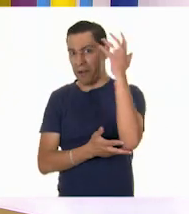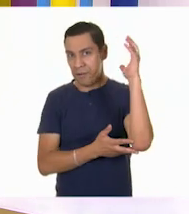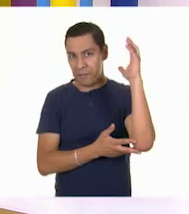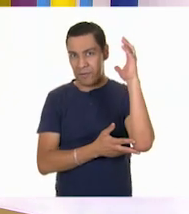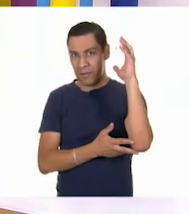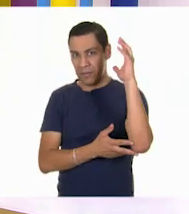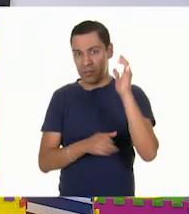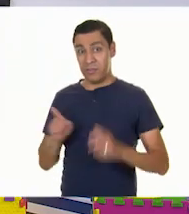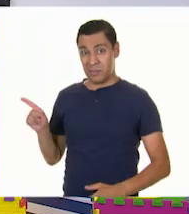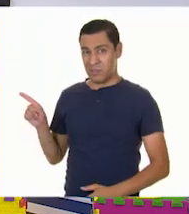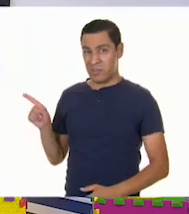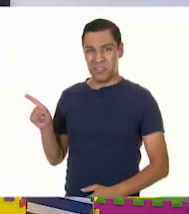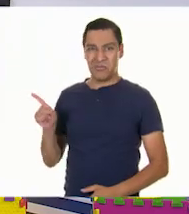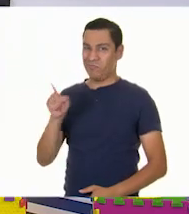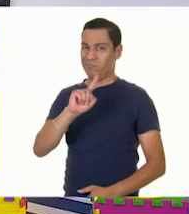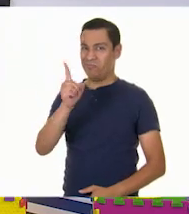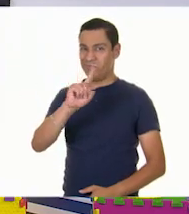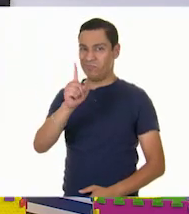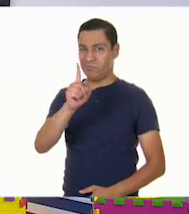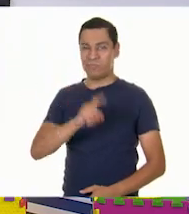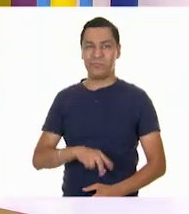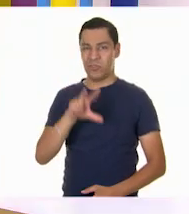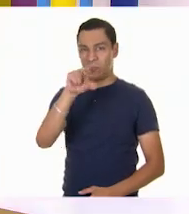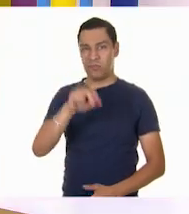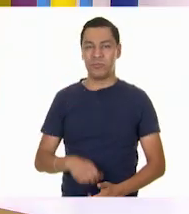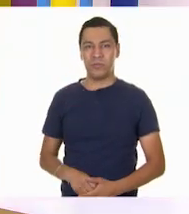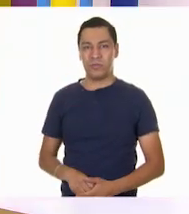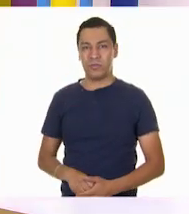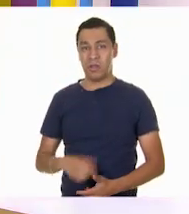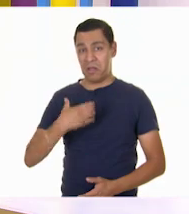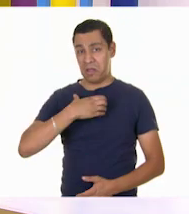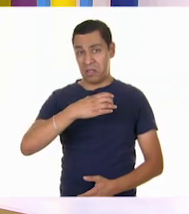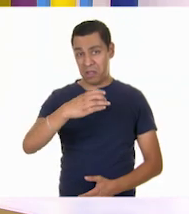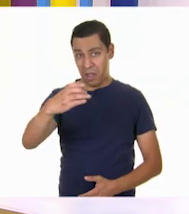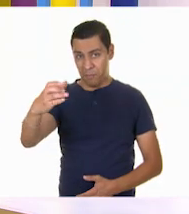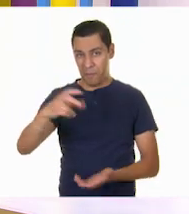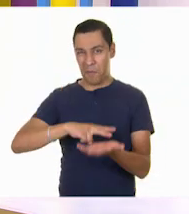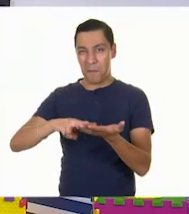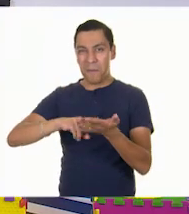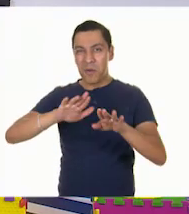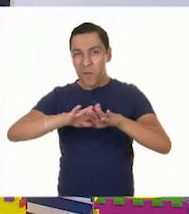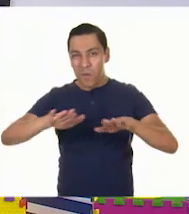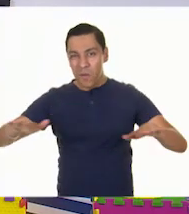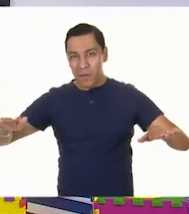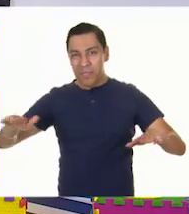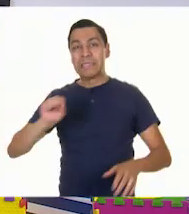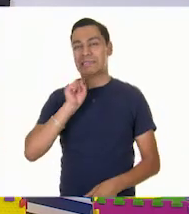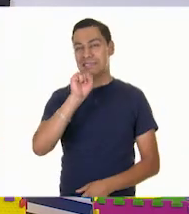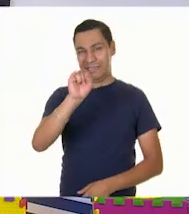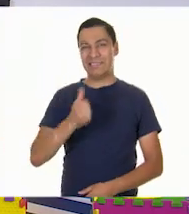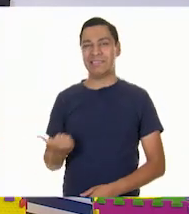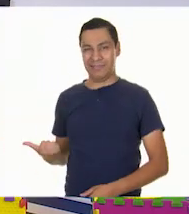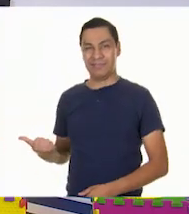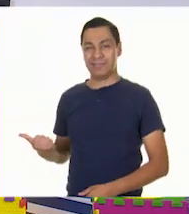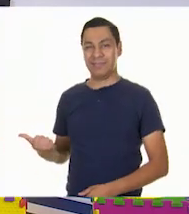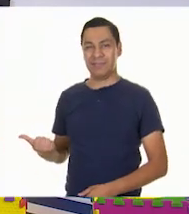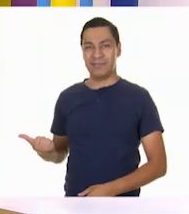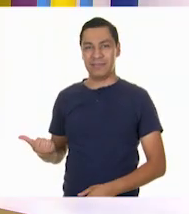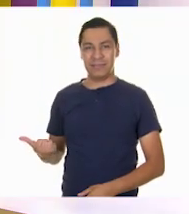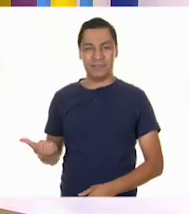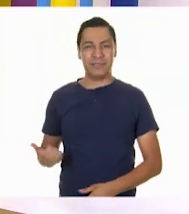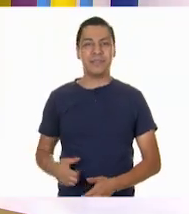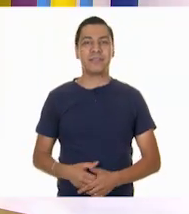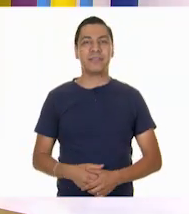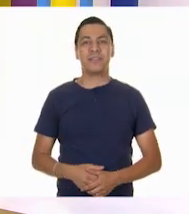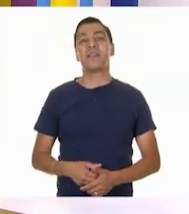Eh, no. Y finalmente, ¿en el llano? Sí. Correcto, Pepe. Ahora, ¿te